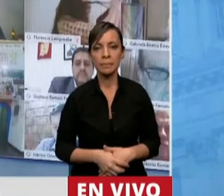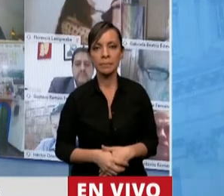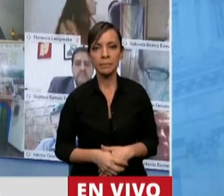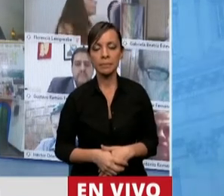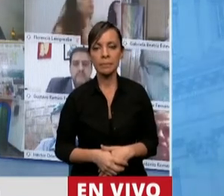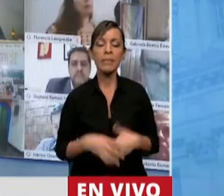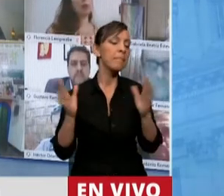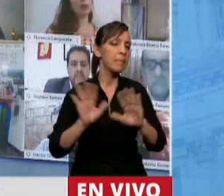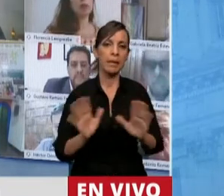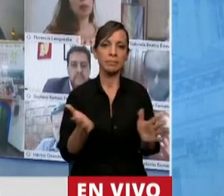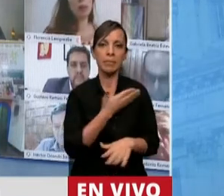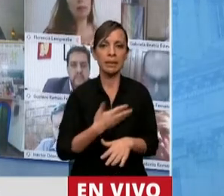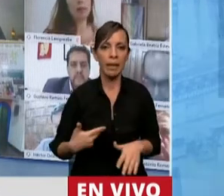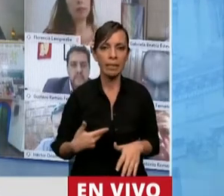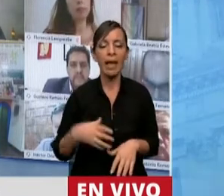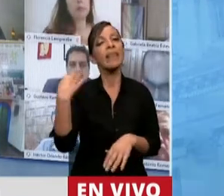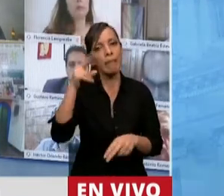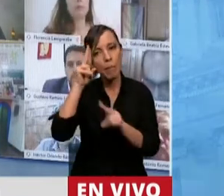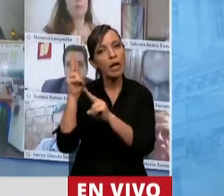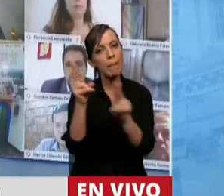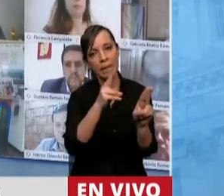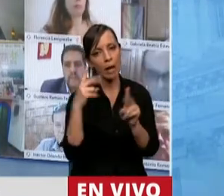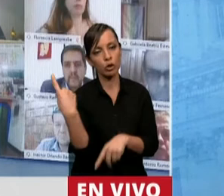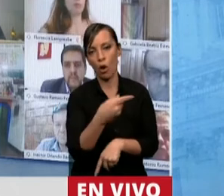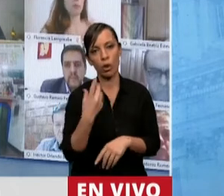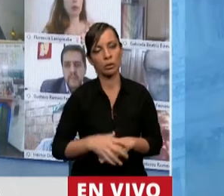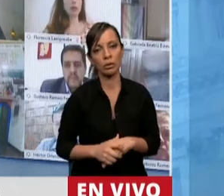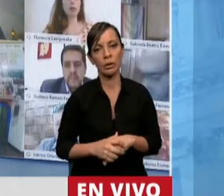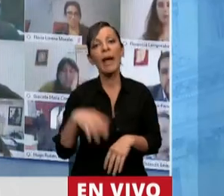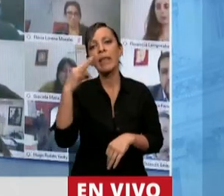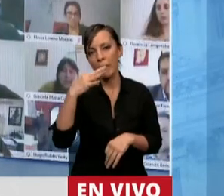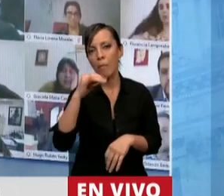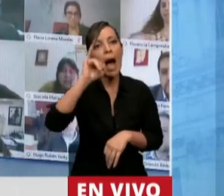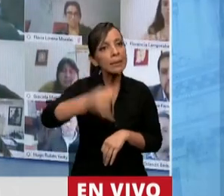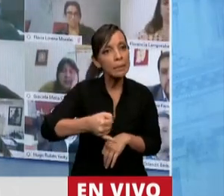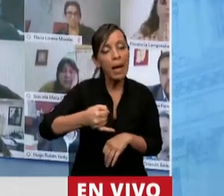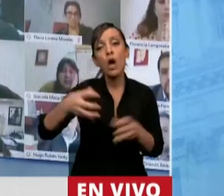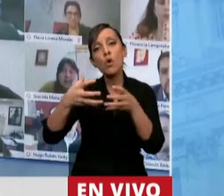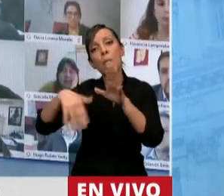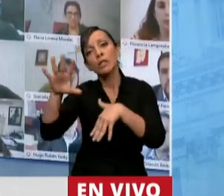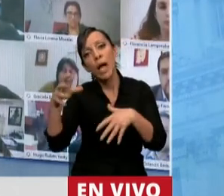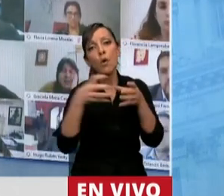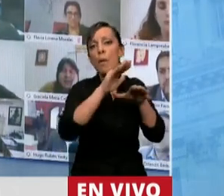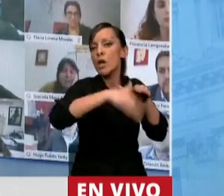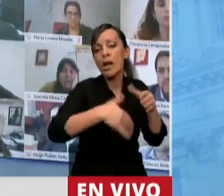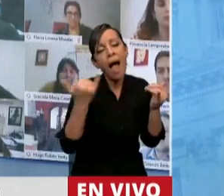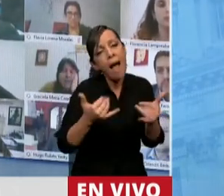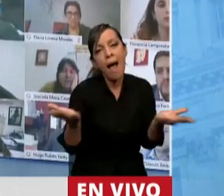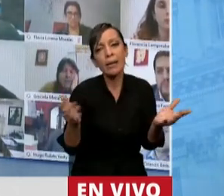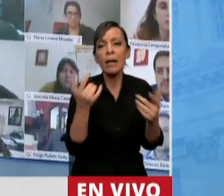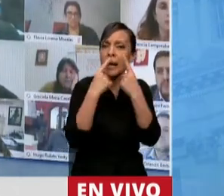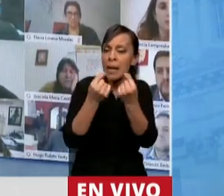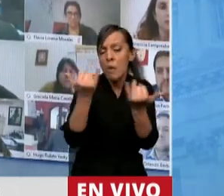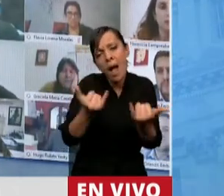Señor presidente, tenemos que respetarnos mutuamente entre todos, tenemos que aceptar que hay mayorías y minorías. Por supuesto que tenemos reclamos.